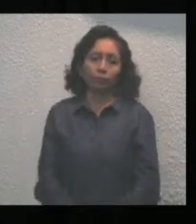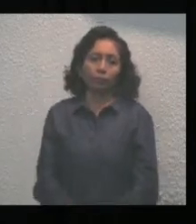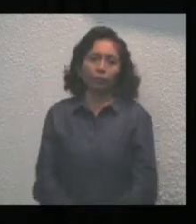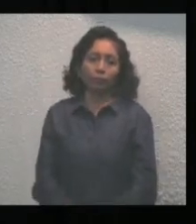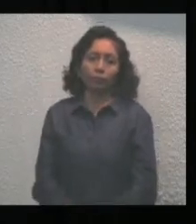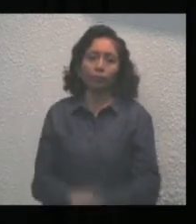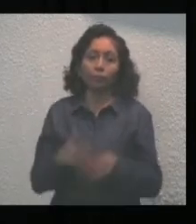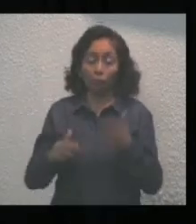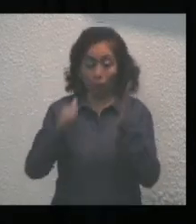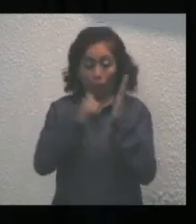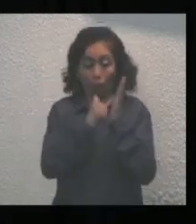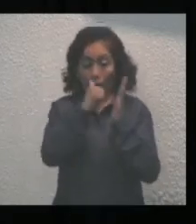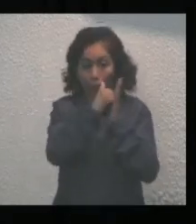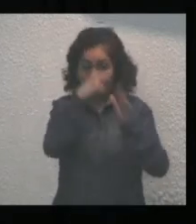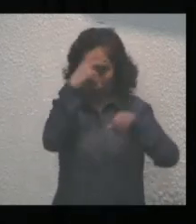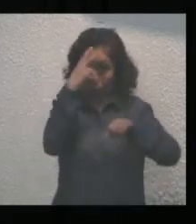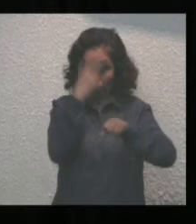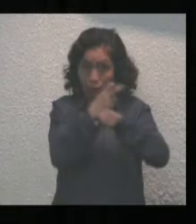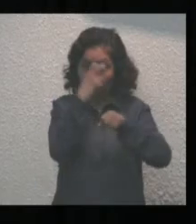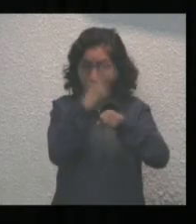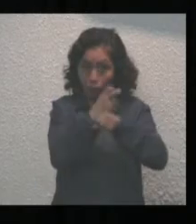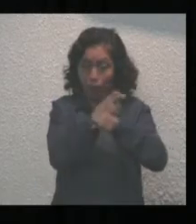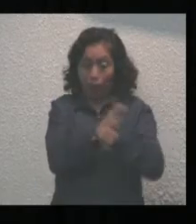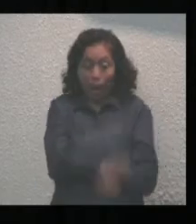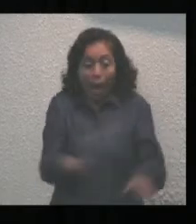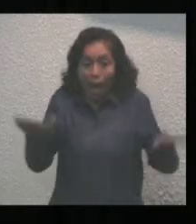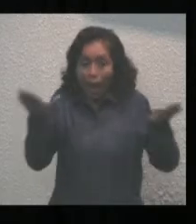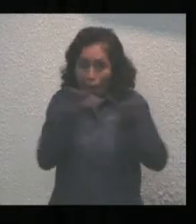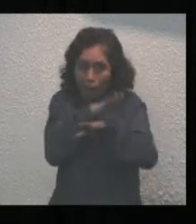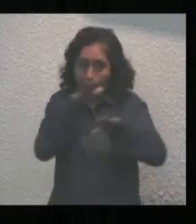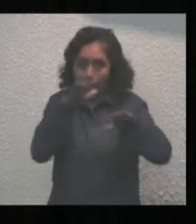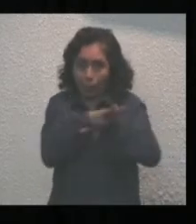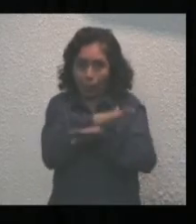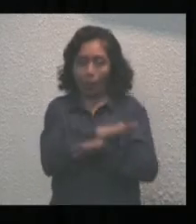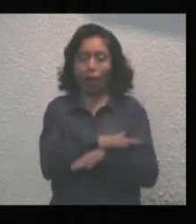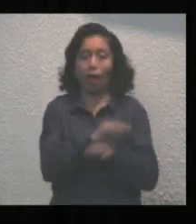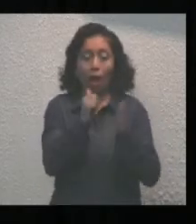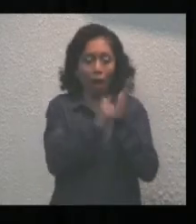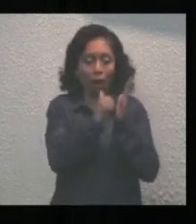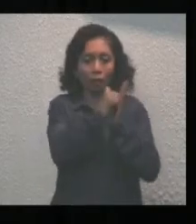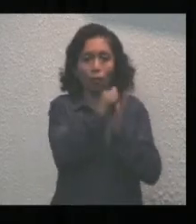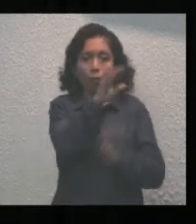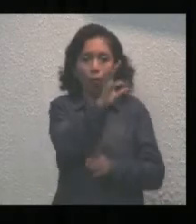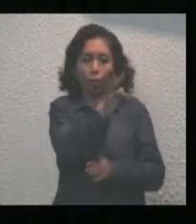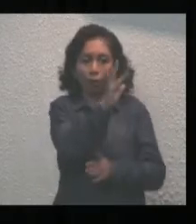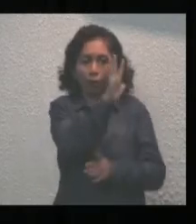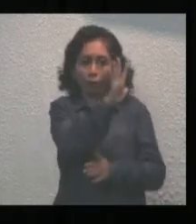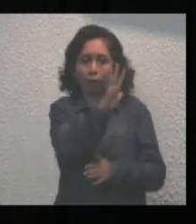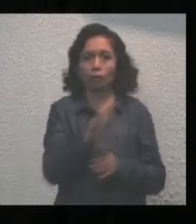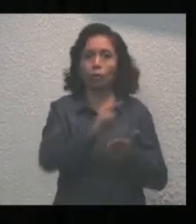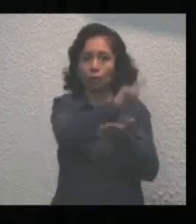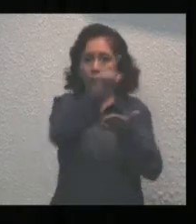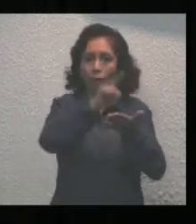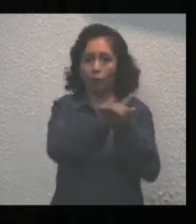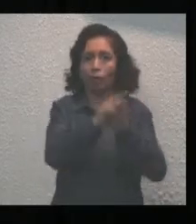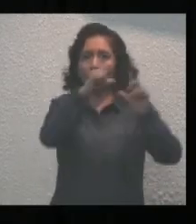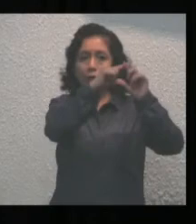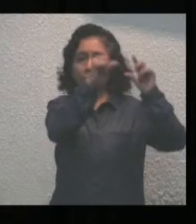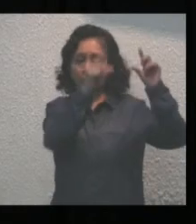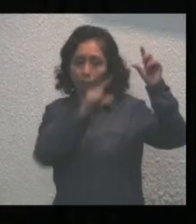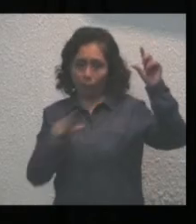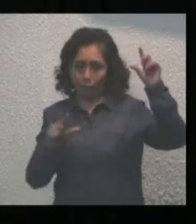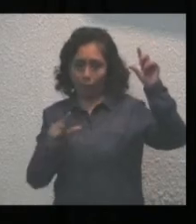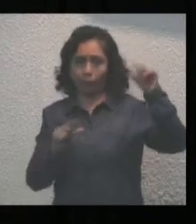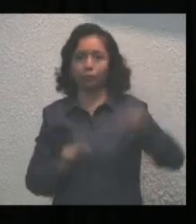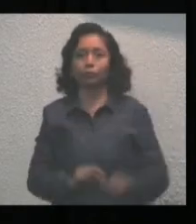Artículo segundo. Se reforma el artículo 45 de la Constitución Política de los Estados